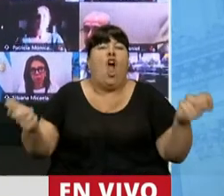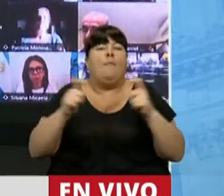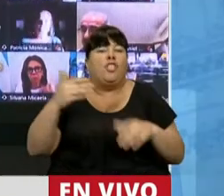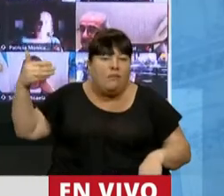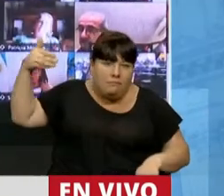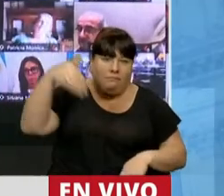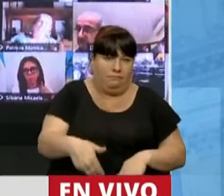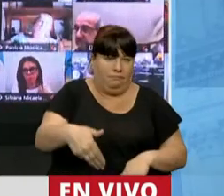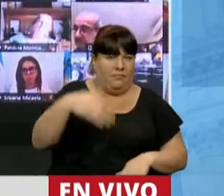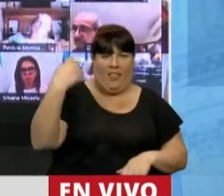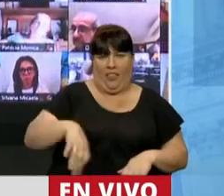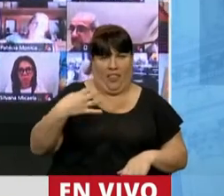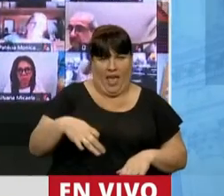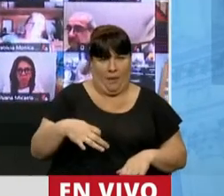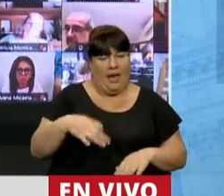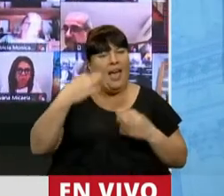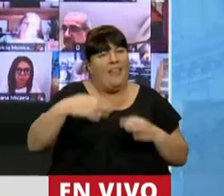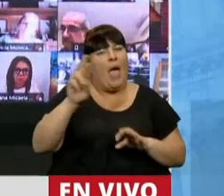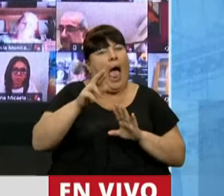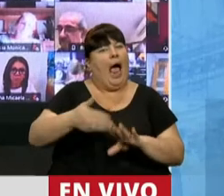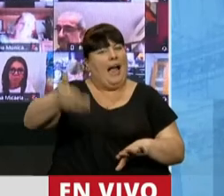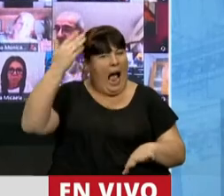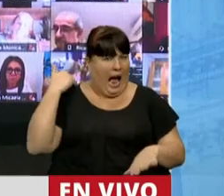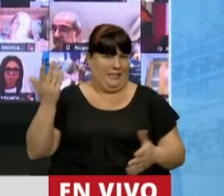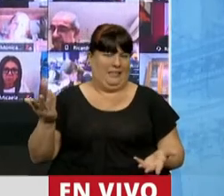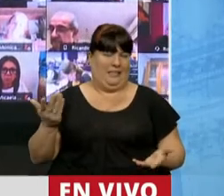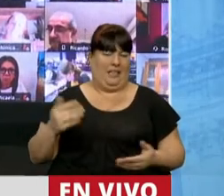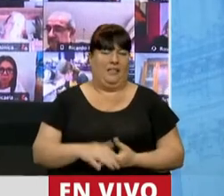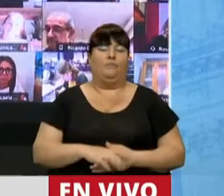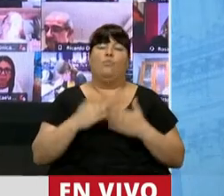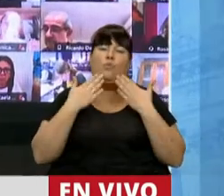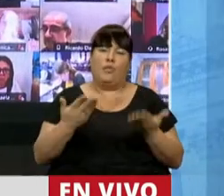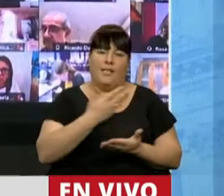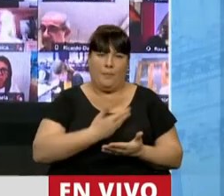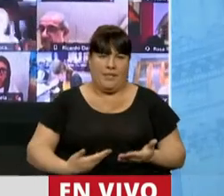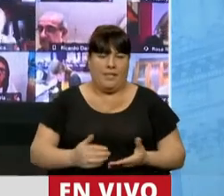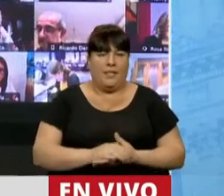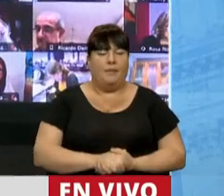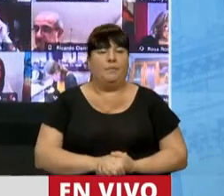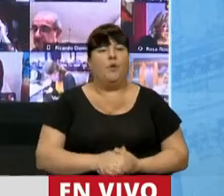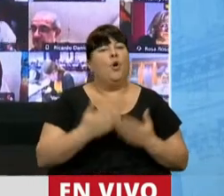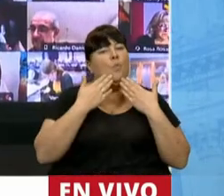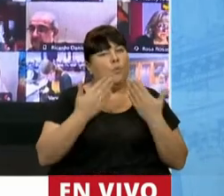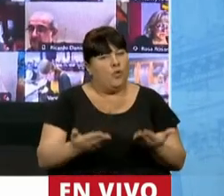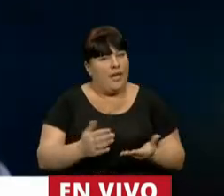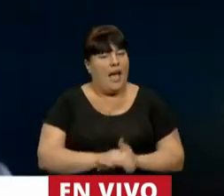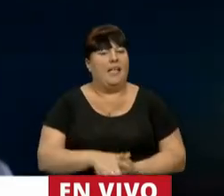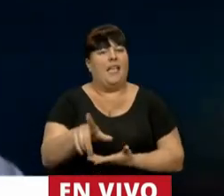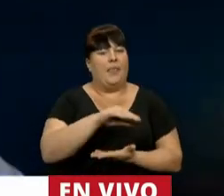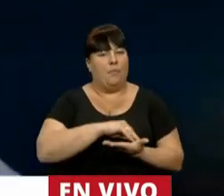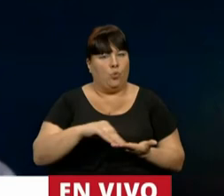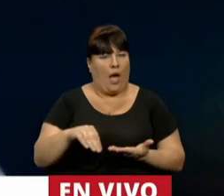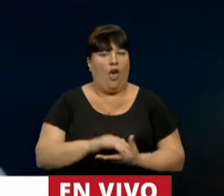presenciales que debieron haber sido habilitados desde hace tiempo atrás. Muchas gracias, Presidente. Muchas gracias, señor